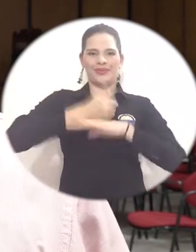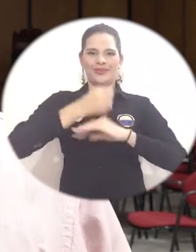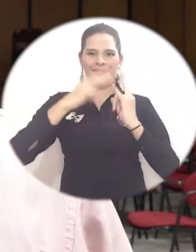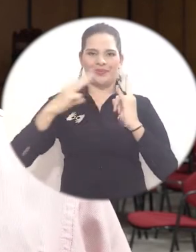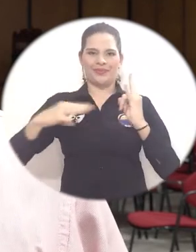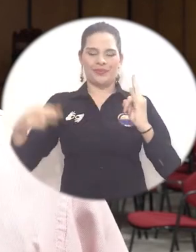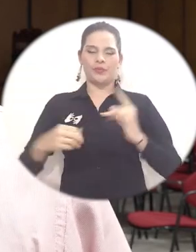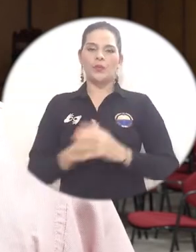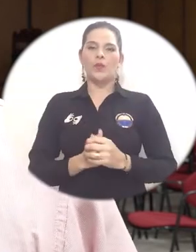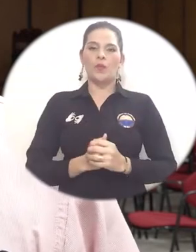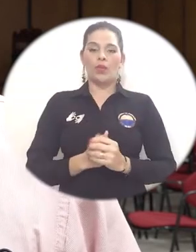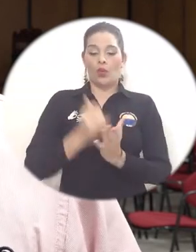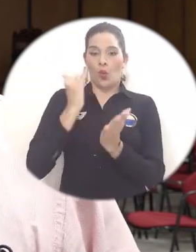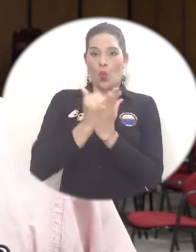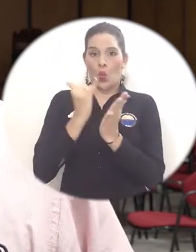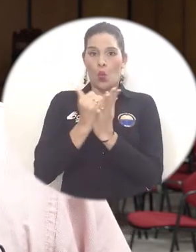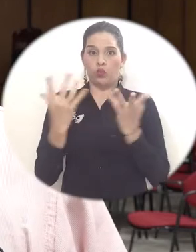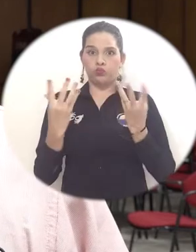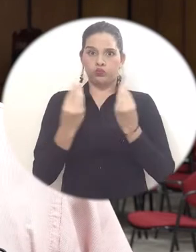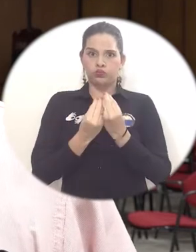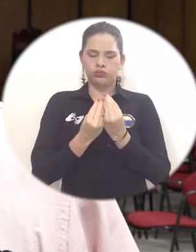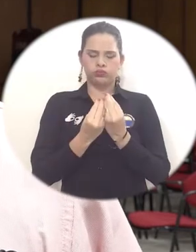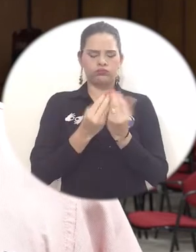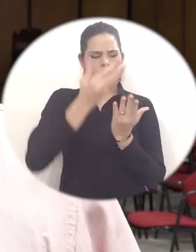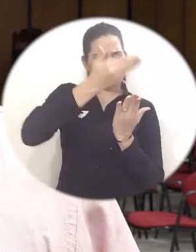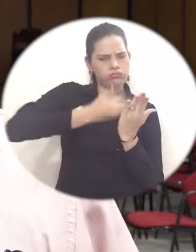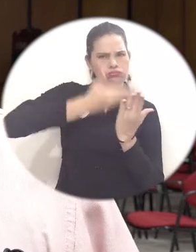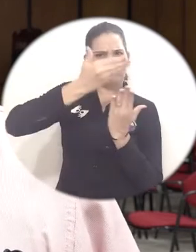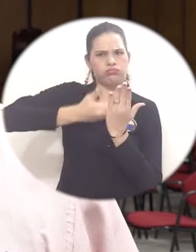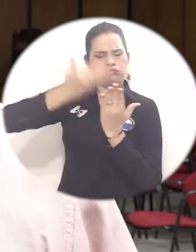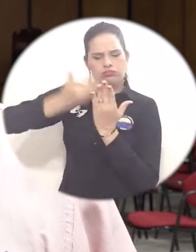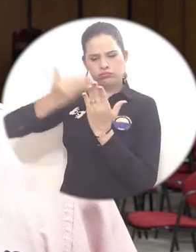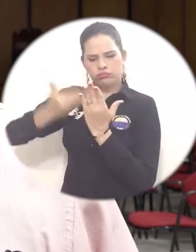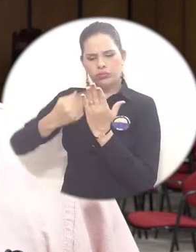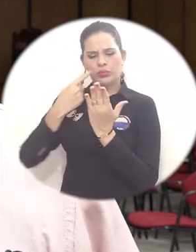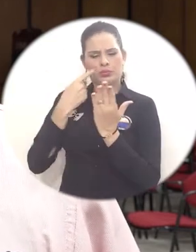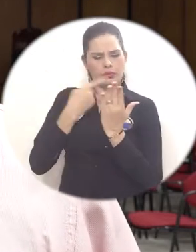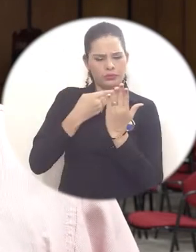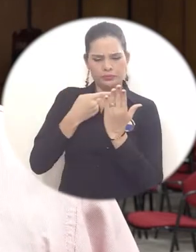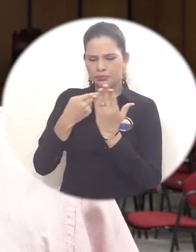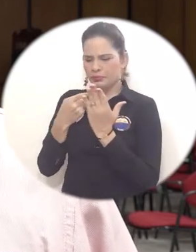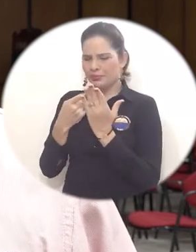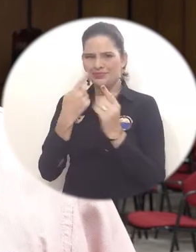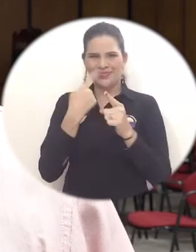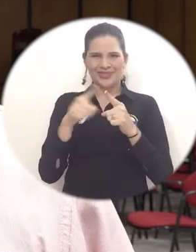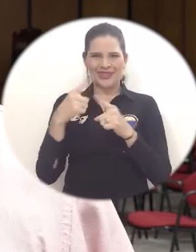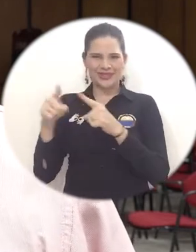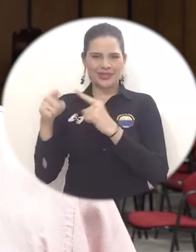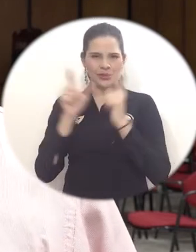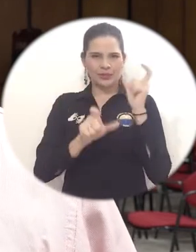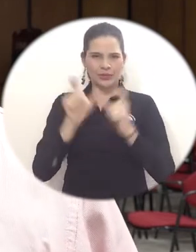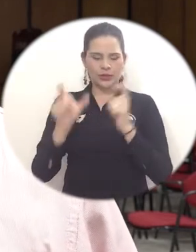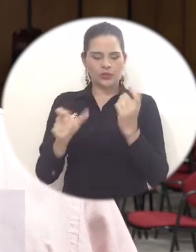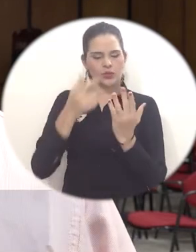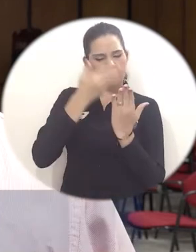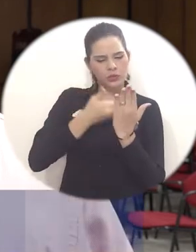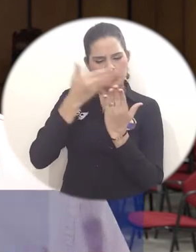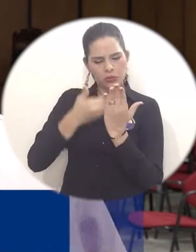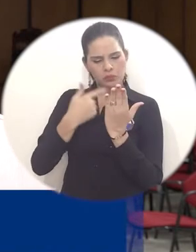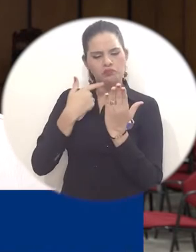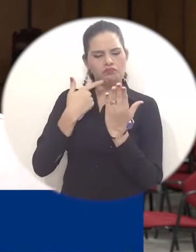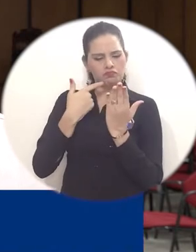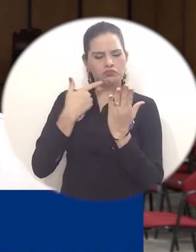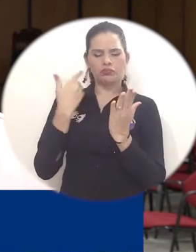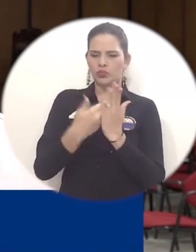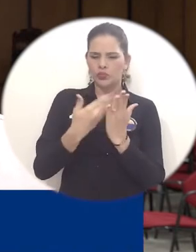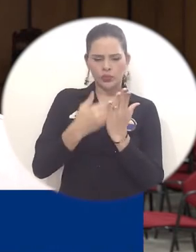Universidad del Magdalena. El comité estudió todos los documentos y todos los soportes presentados por los